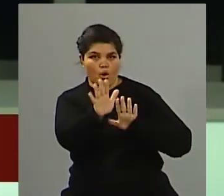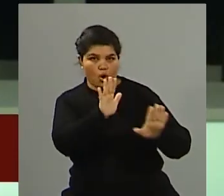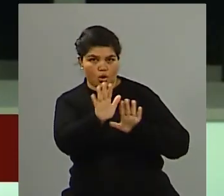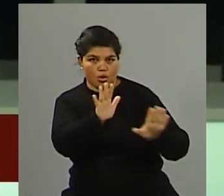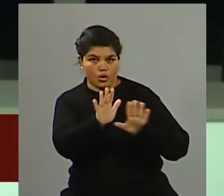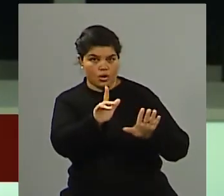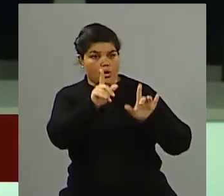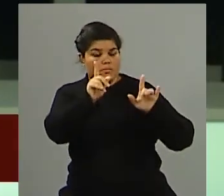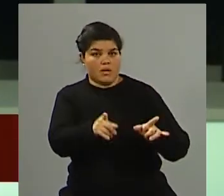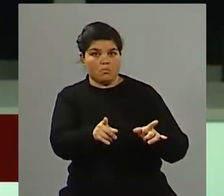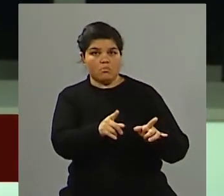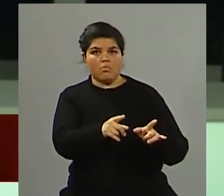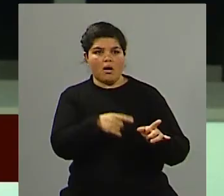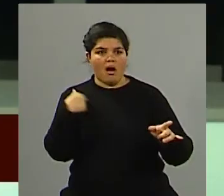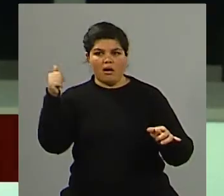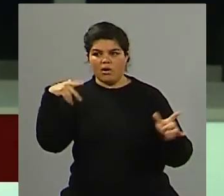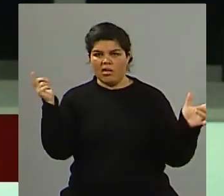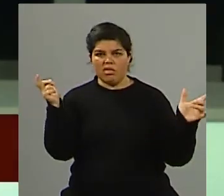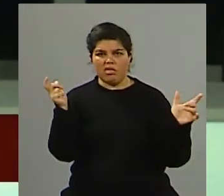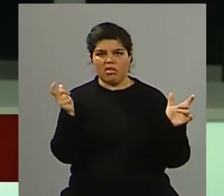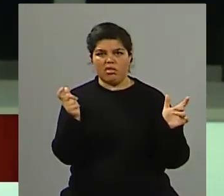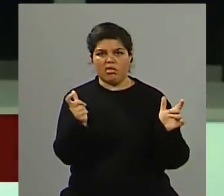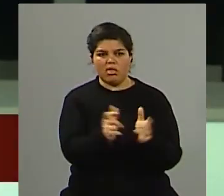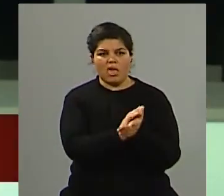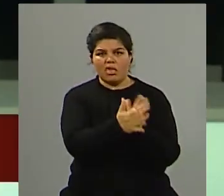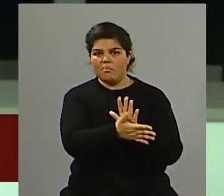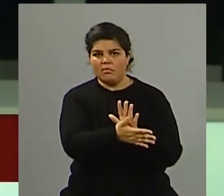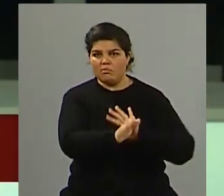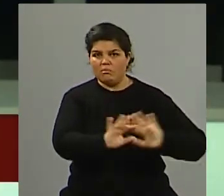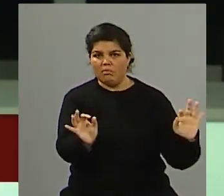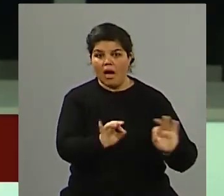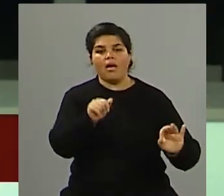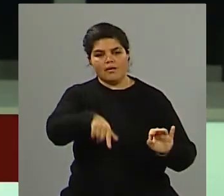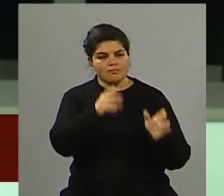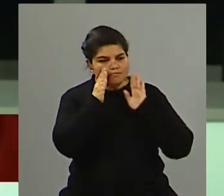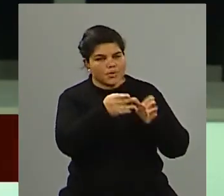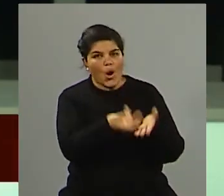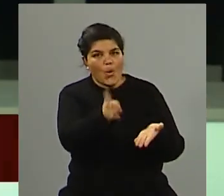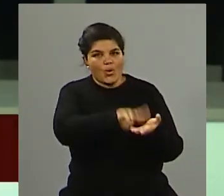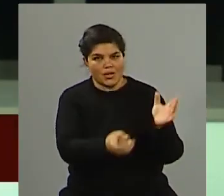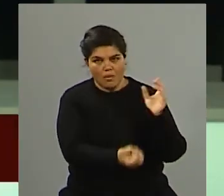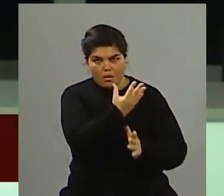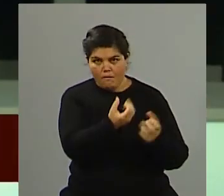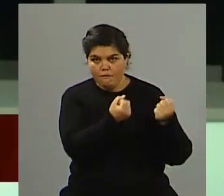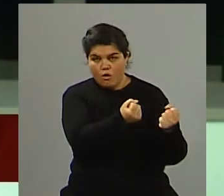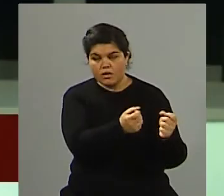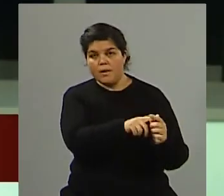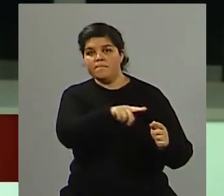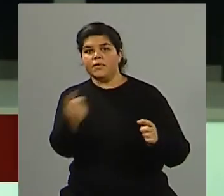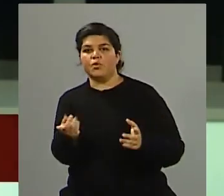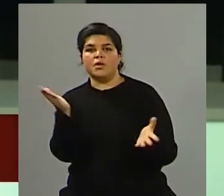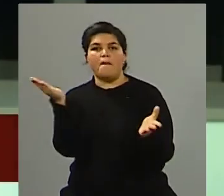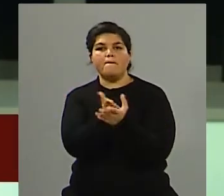el término de urbano solo le pone las funciones que tienen justamente en este momento que es las multas de